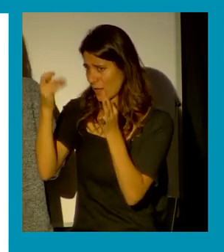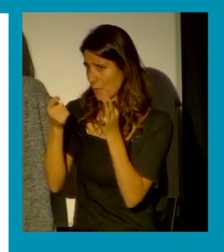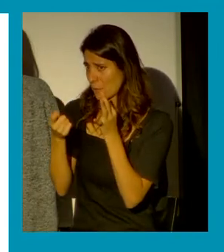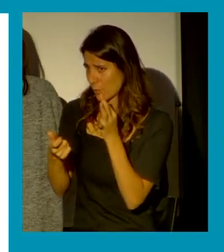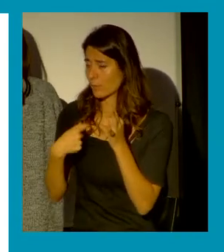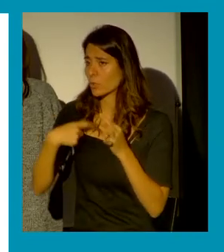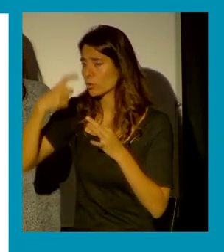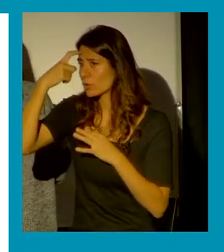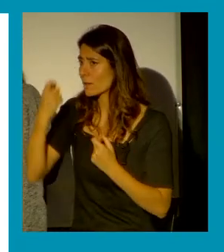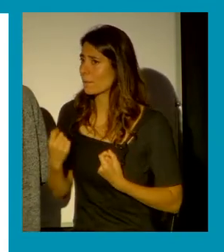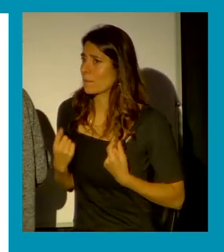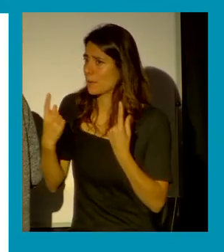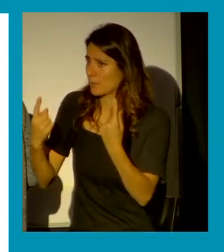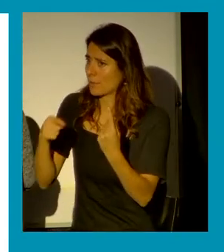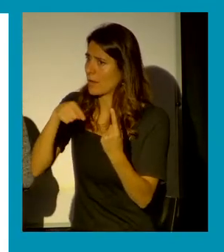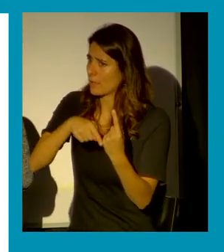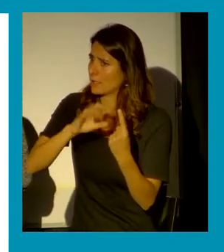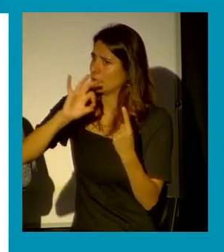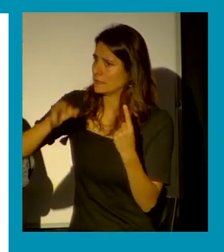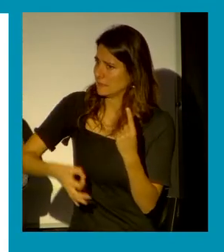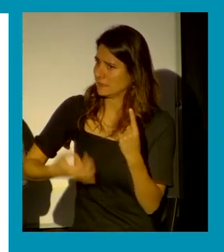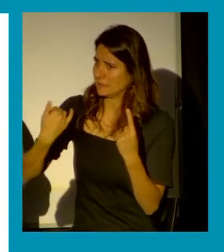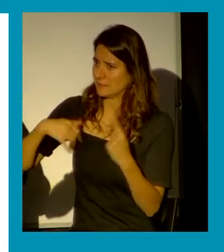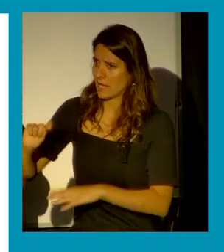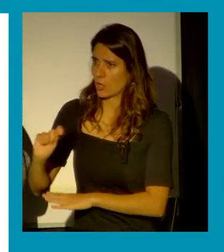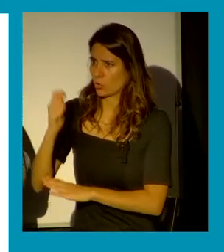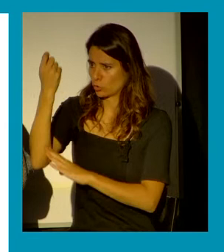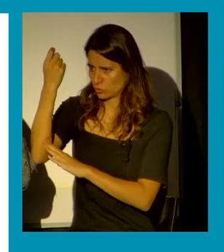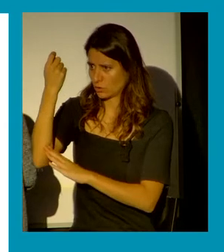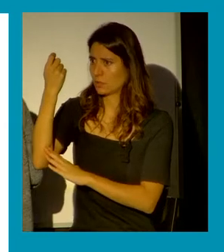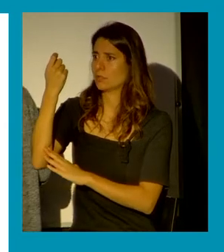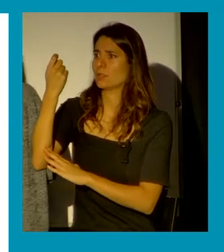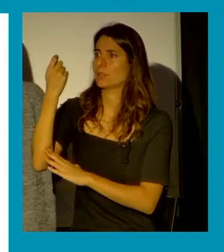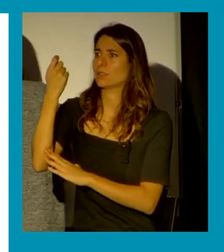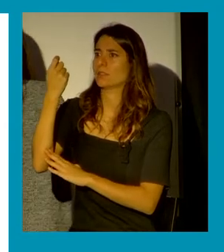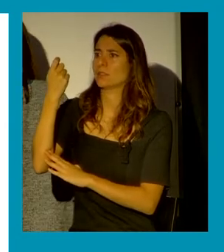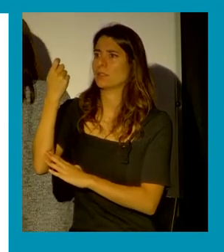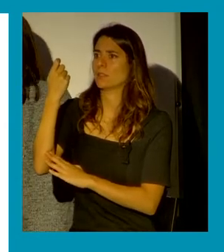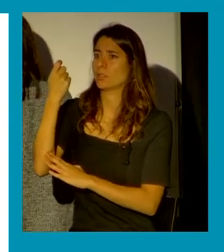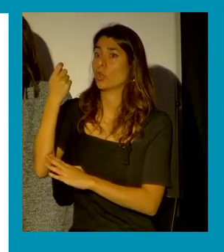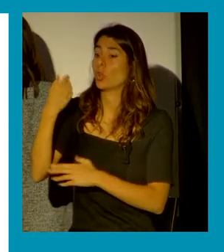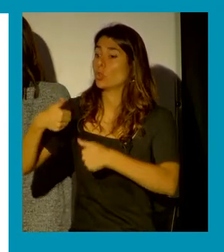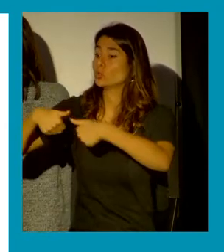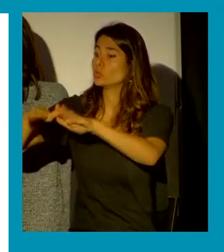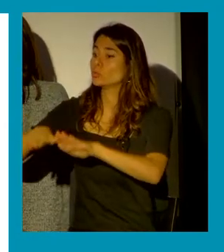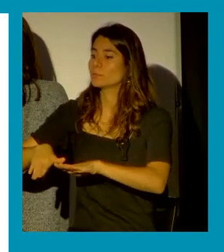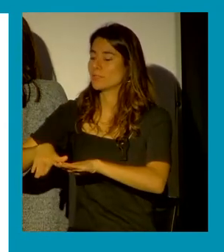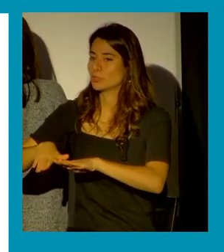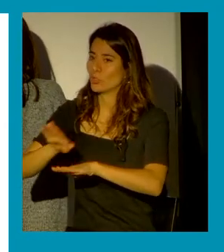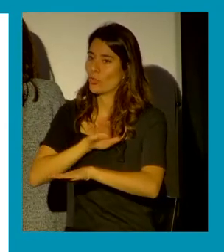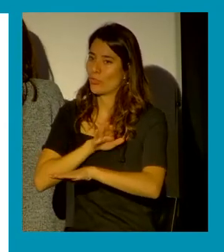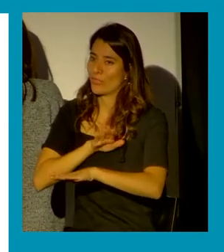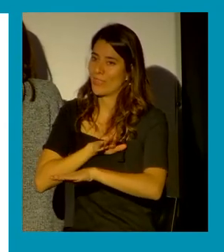que se logró una expresión jurídica categórica de suspensión de la custodia o del régimen de visita de manera